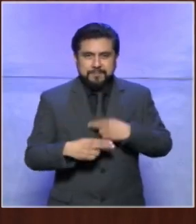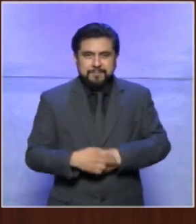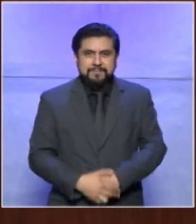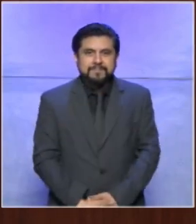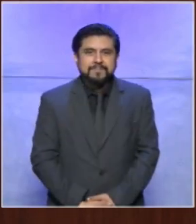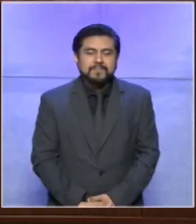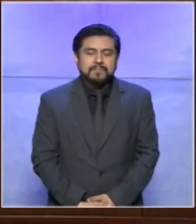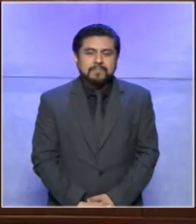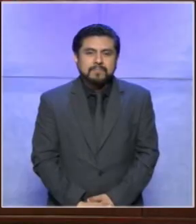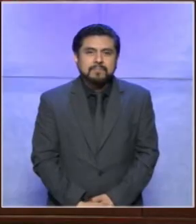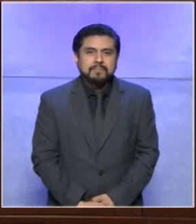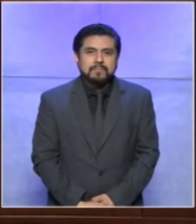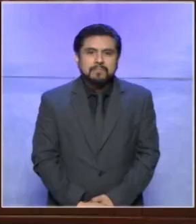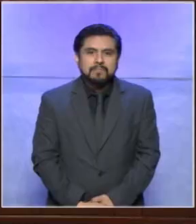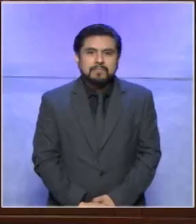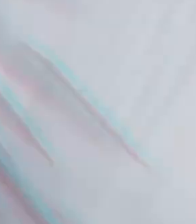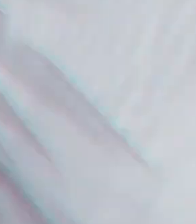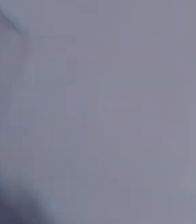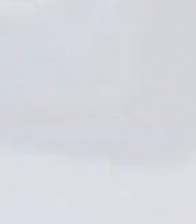regresamos